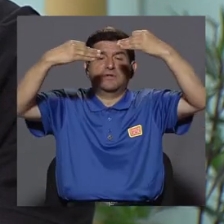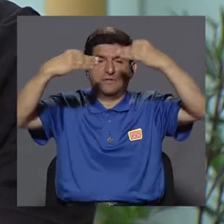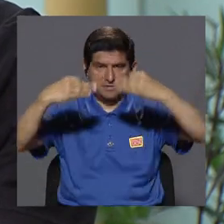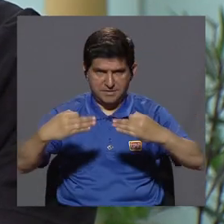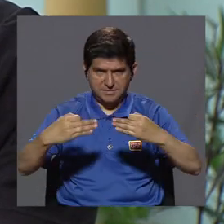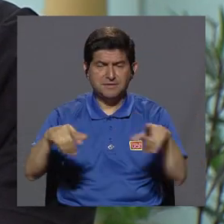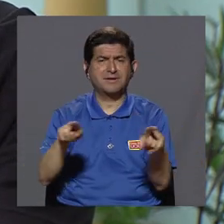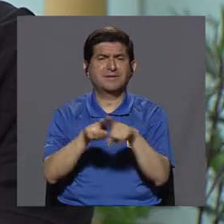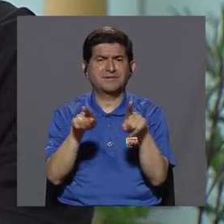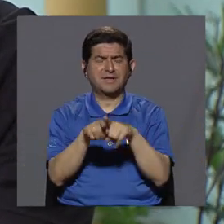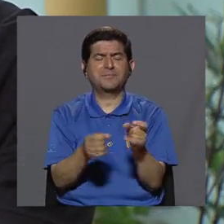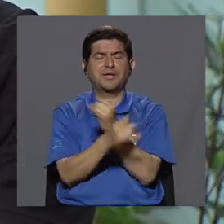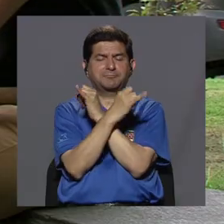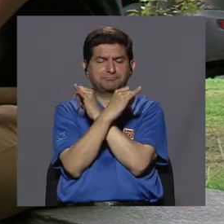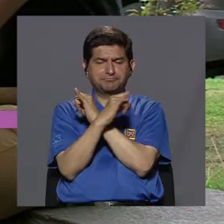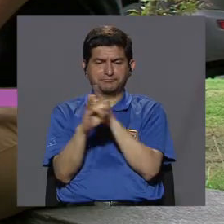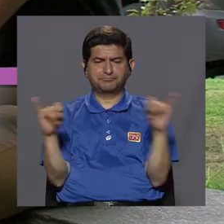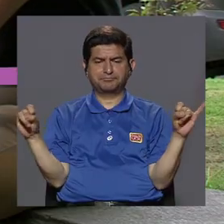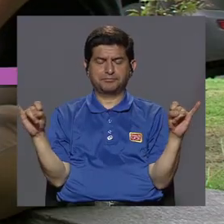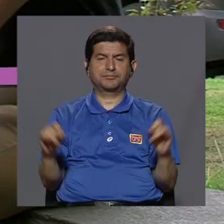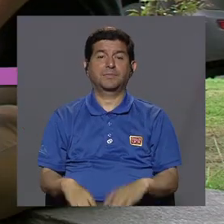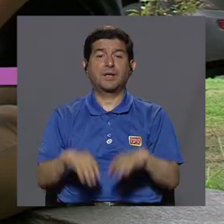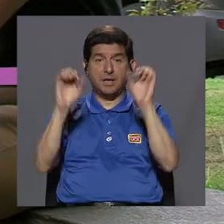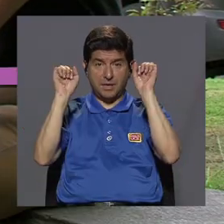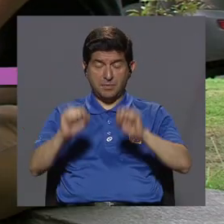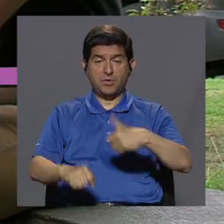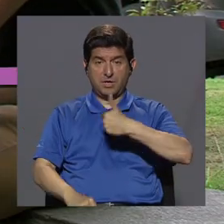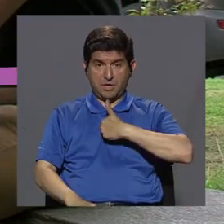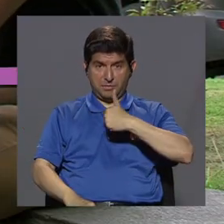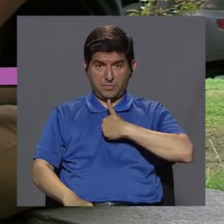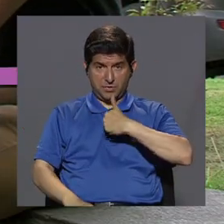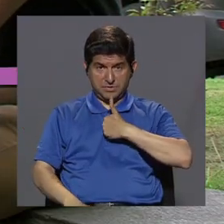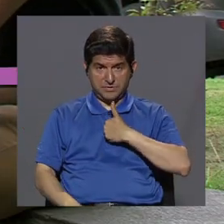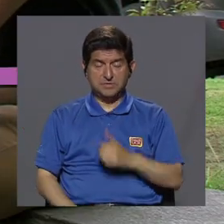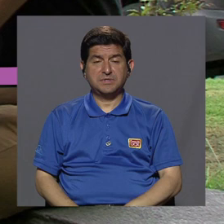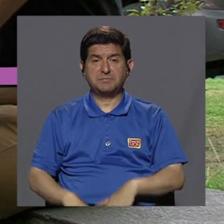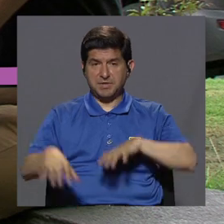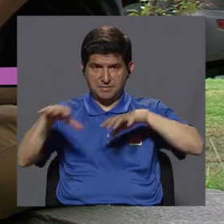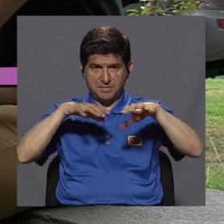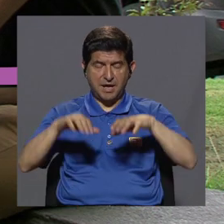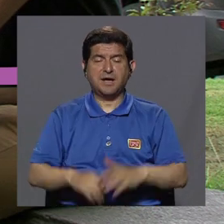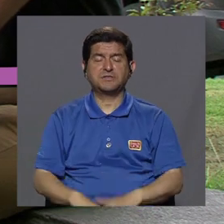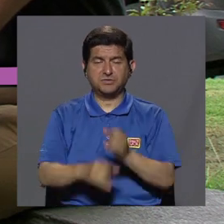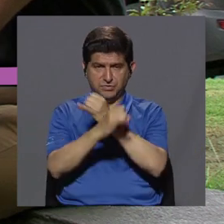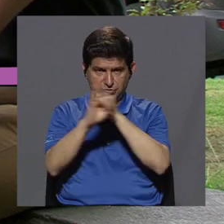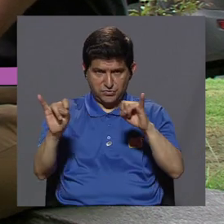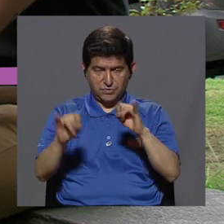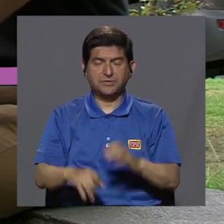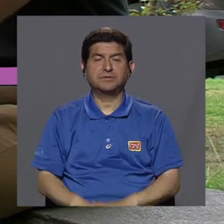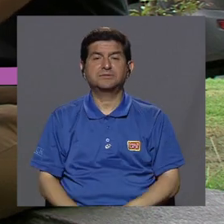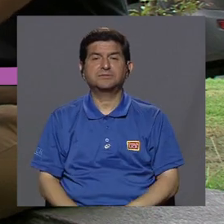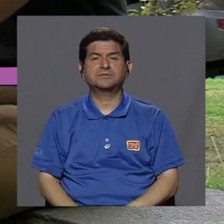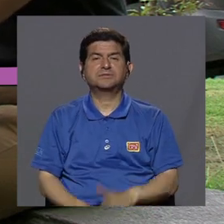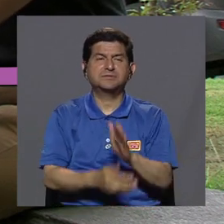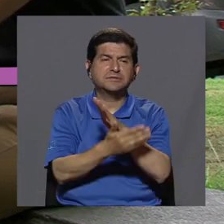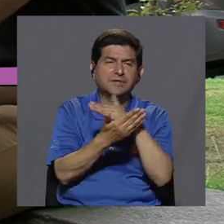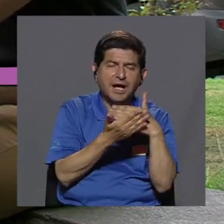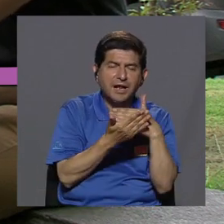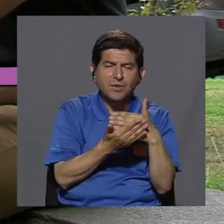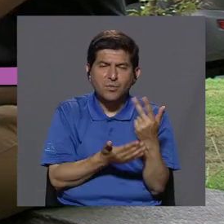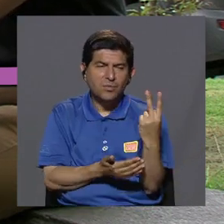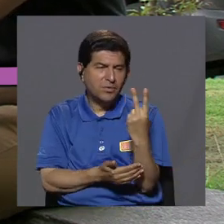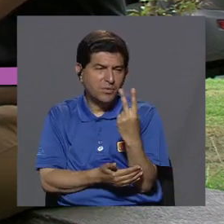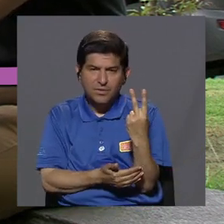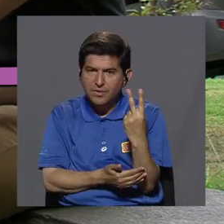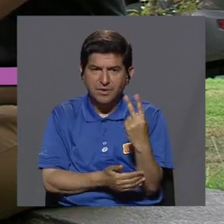decisiones y también esa independencia. Que pueda valerse por sí misma hasta donde más pueda, por ejemplo. Cuando alguna de esas